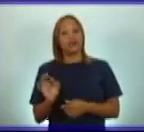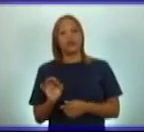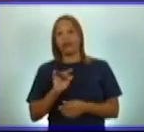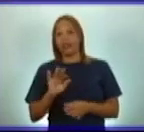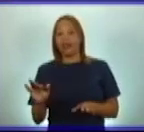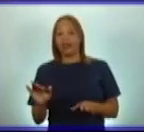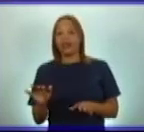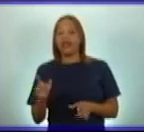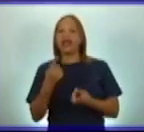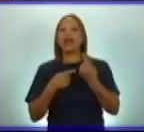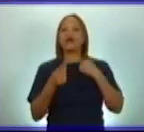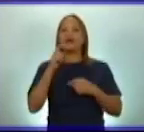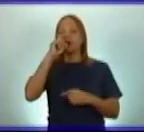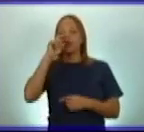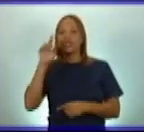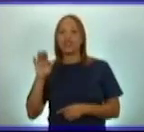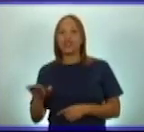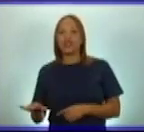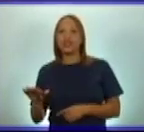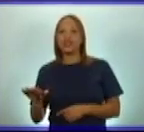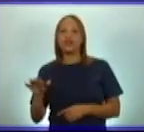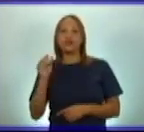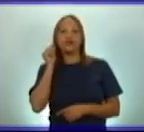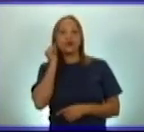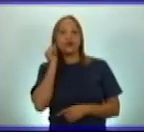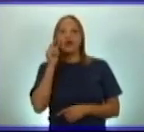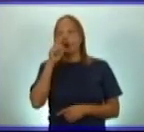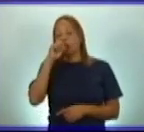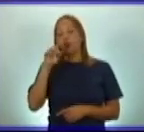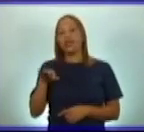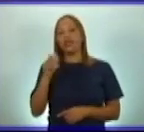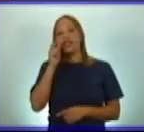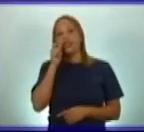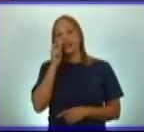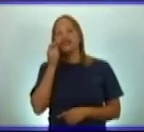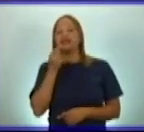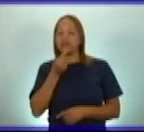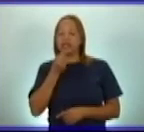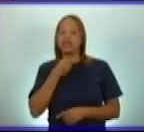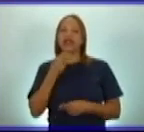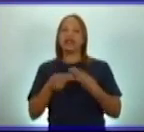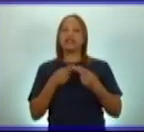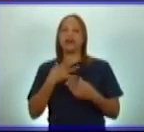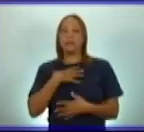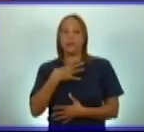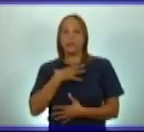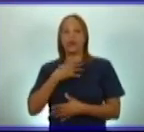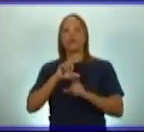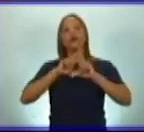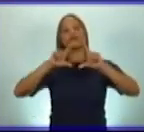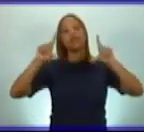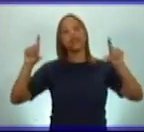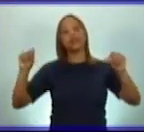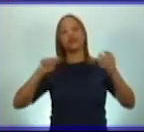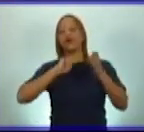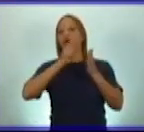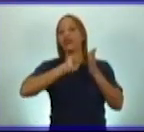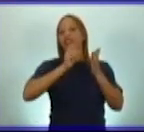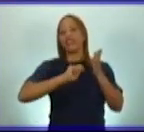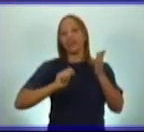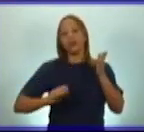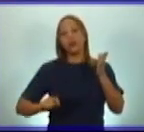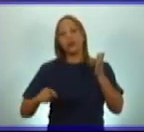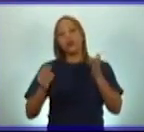niños o niñas querrán hacer sus propios textos, sus dibujos y